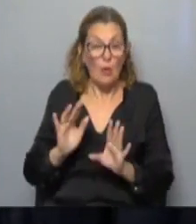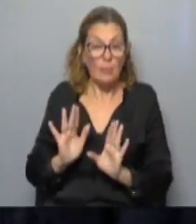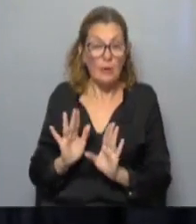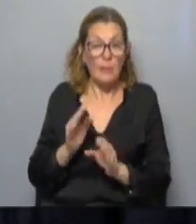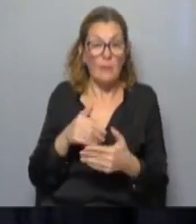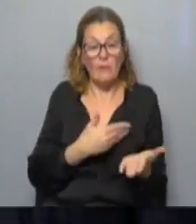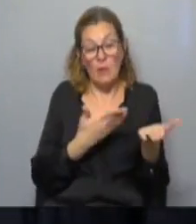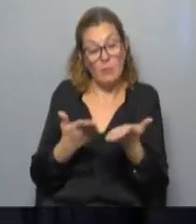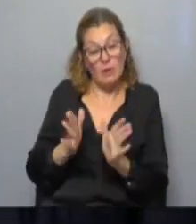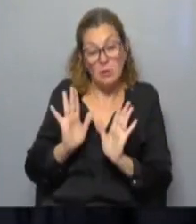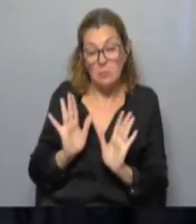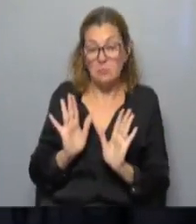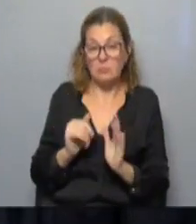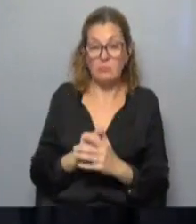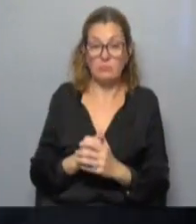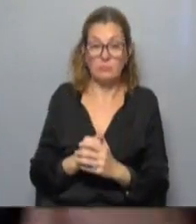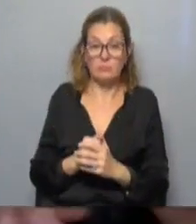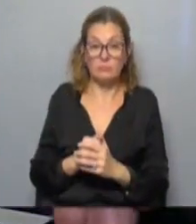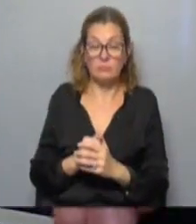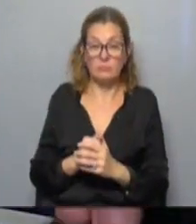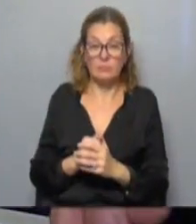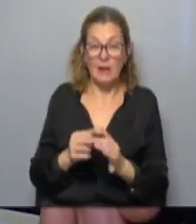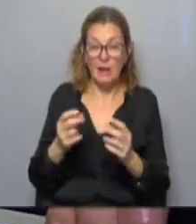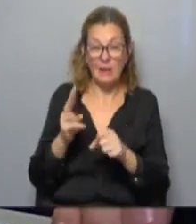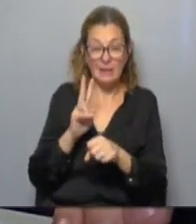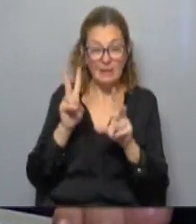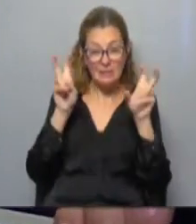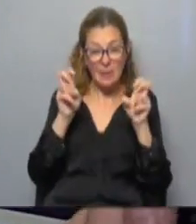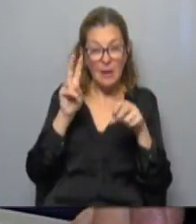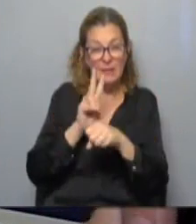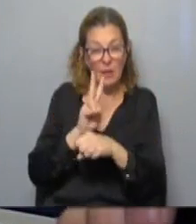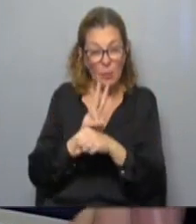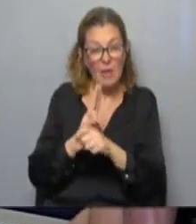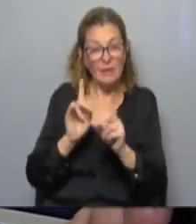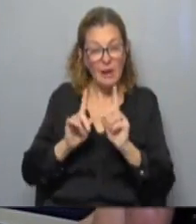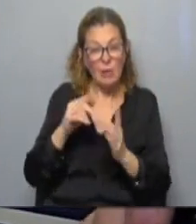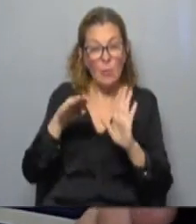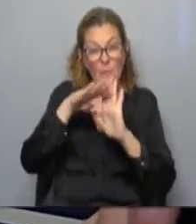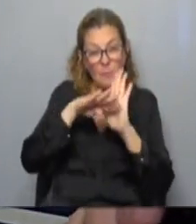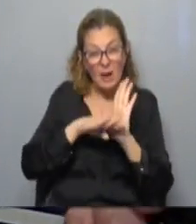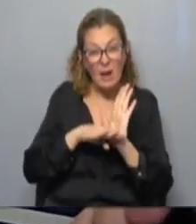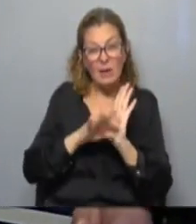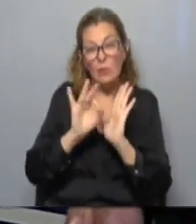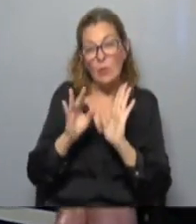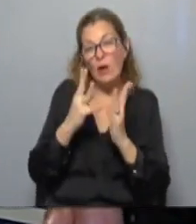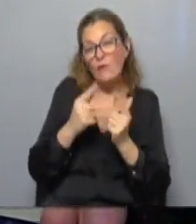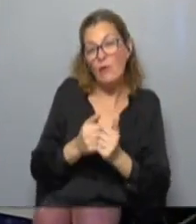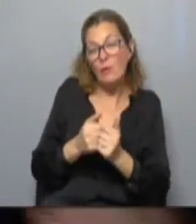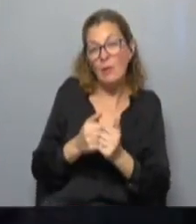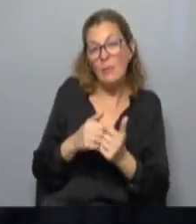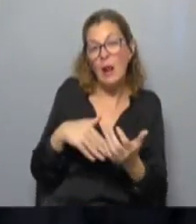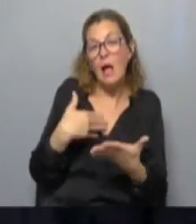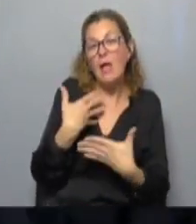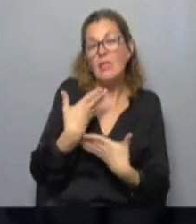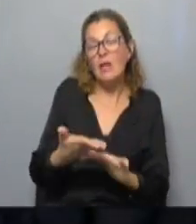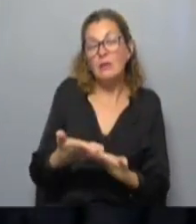bienvenido sea. ¿En materia de seguridad tiene algo para algún plan o alguna estrategia que habéis abierto para aportar?